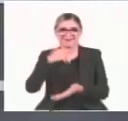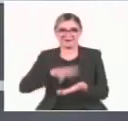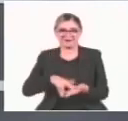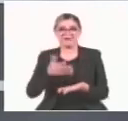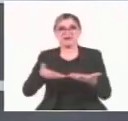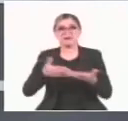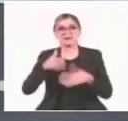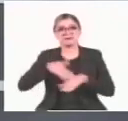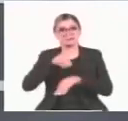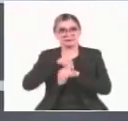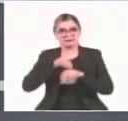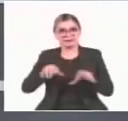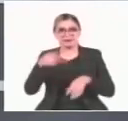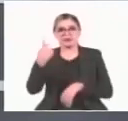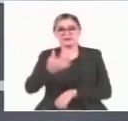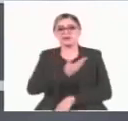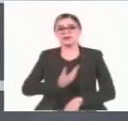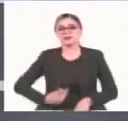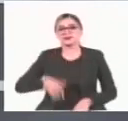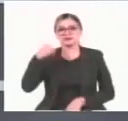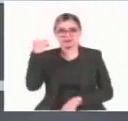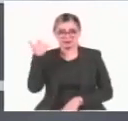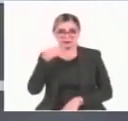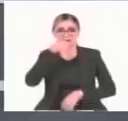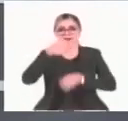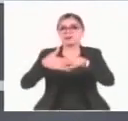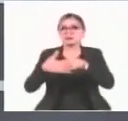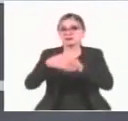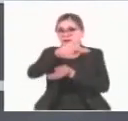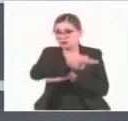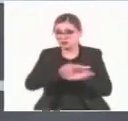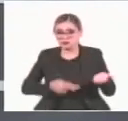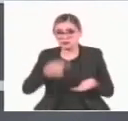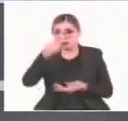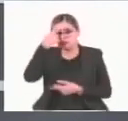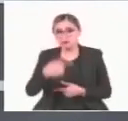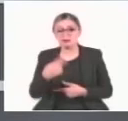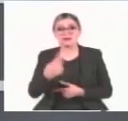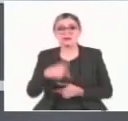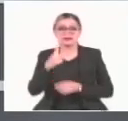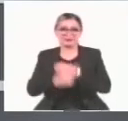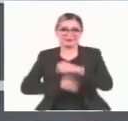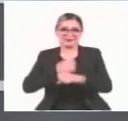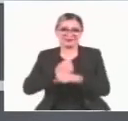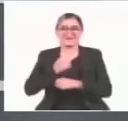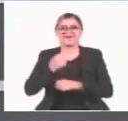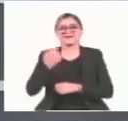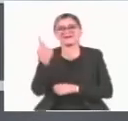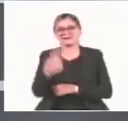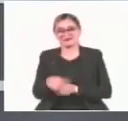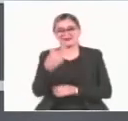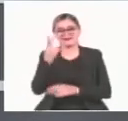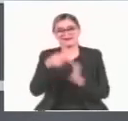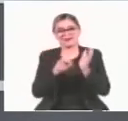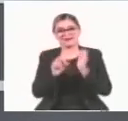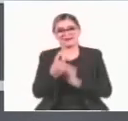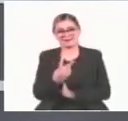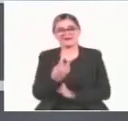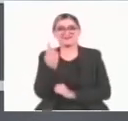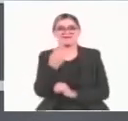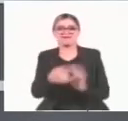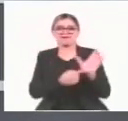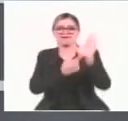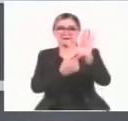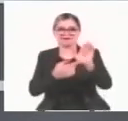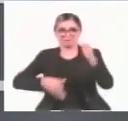Vamos a más noticias, mire, el presidente de Guadalajara presentó su plan anual de obra pública para el municipio en este 2022. Este anuncio lo dio a